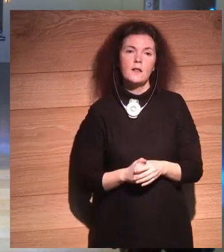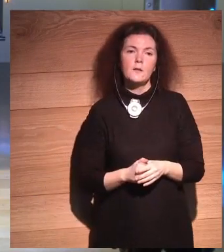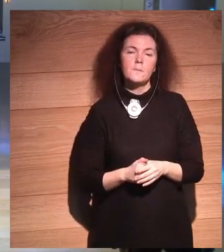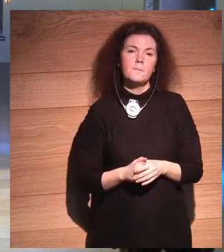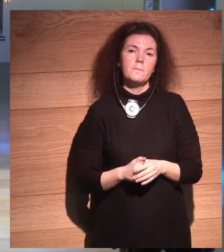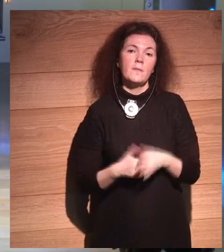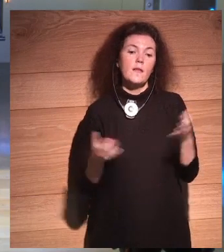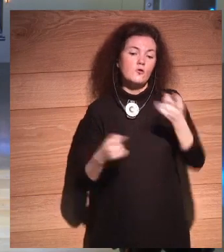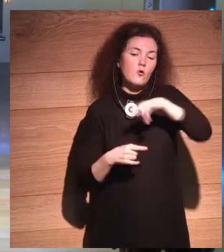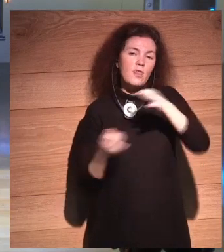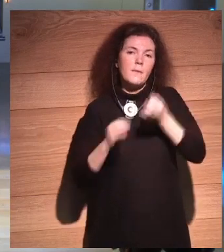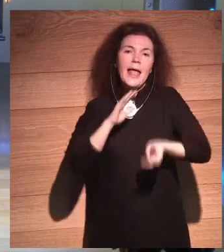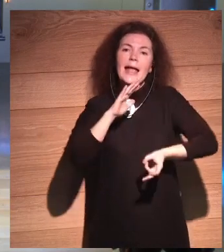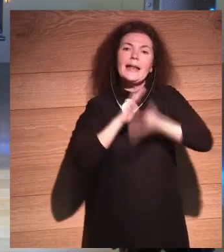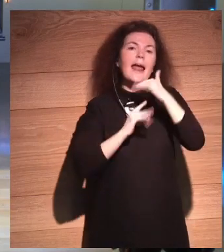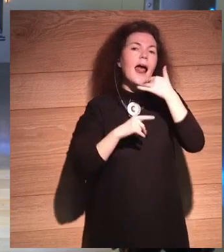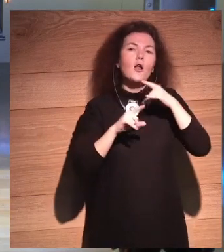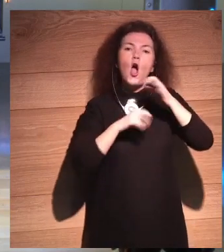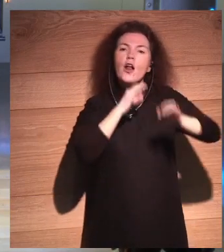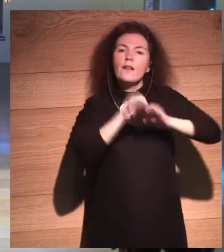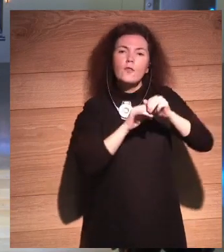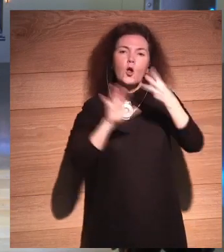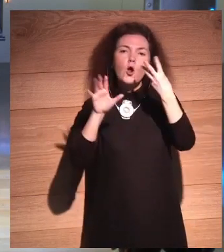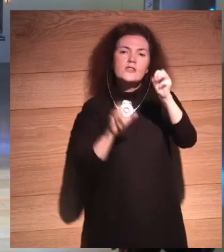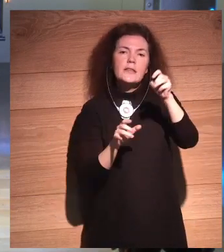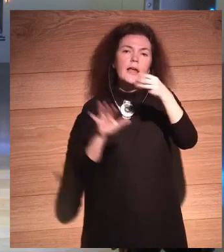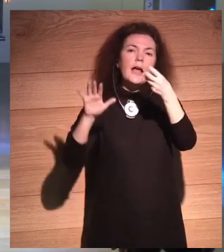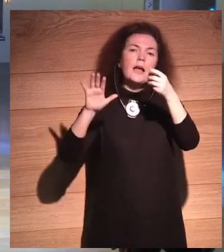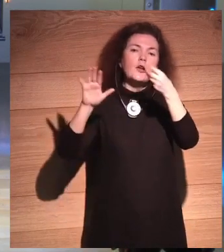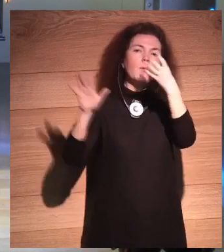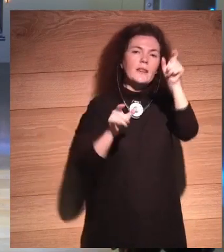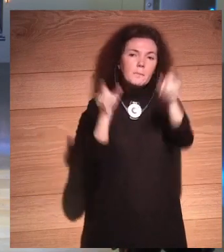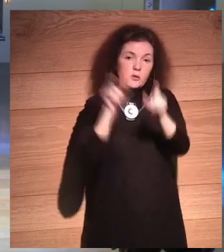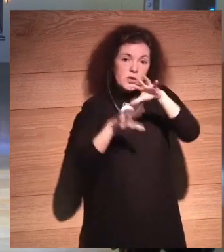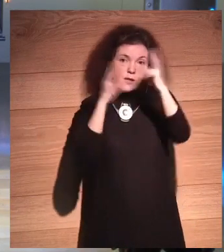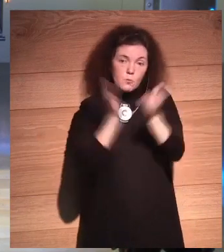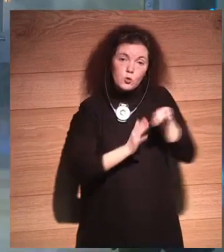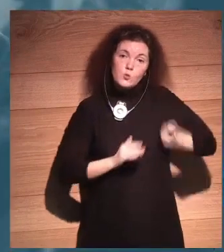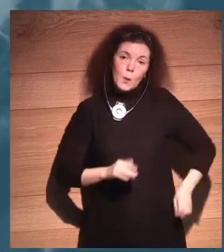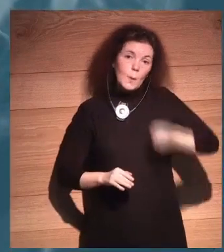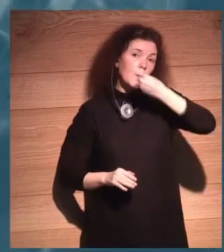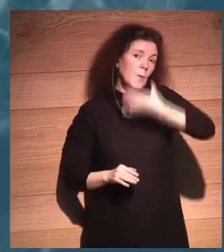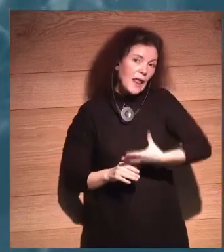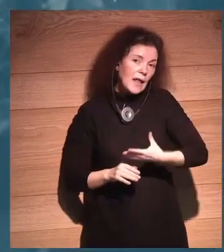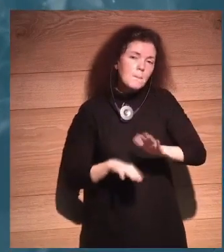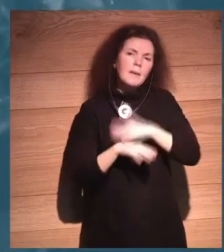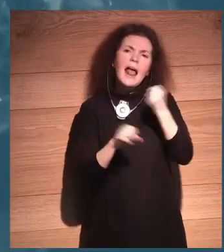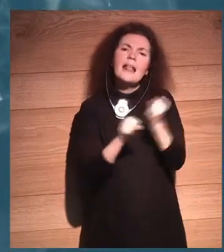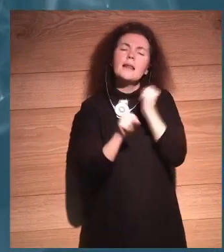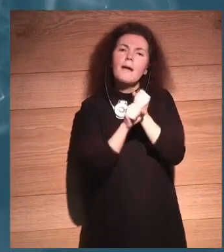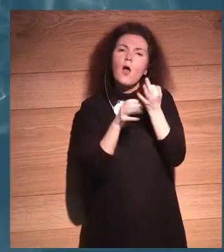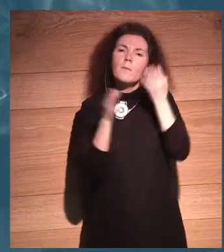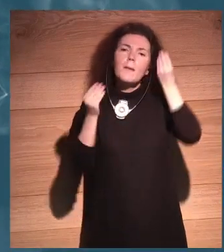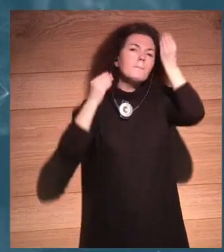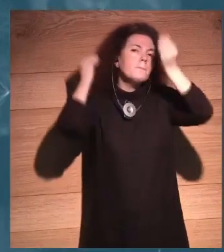que tendríamos que crearlo una organización de 80 o 60 personas por todo el mundo que tienen un buen sueldo para hacer el trabajo de